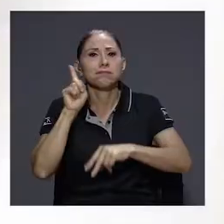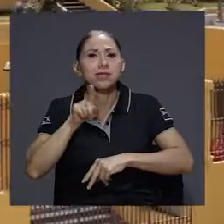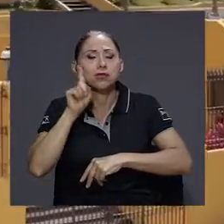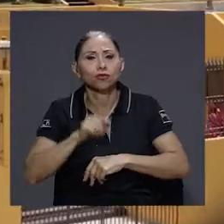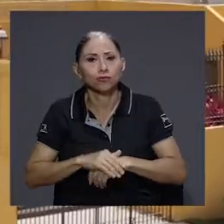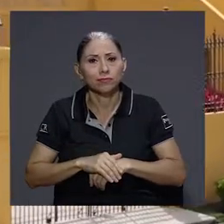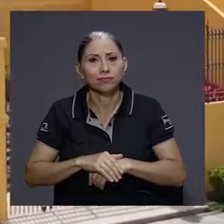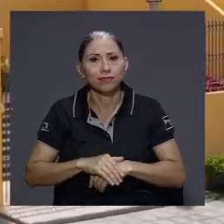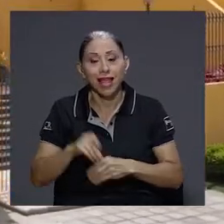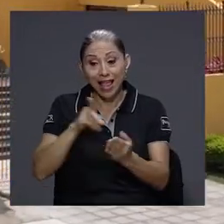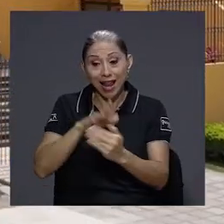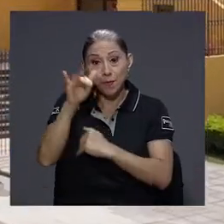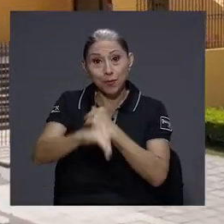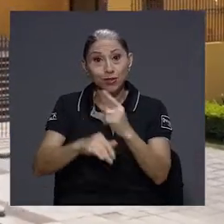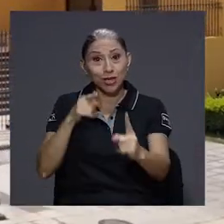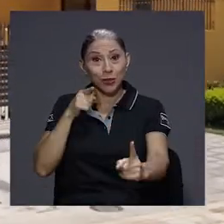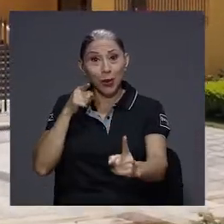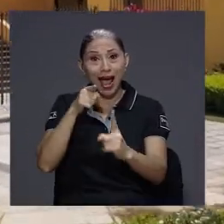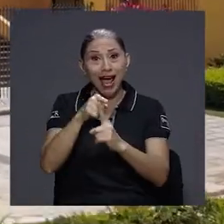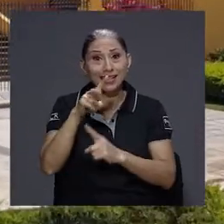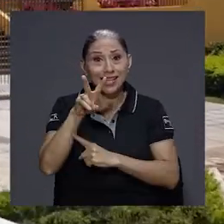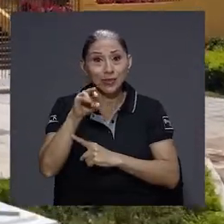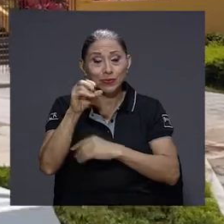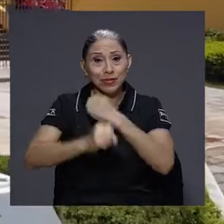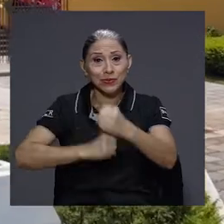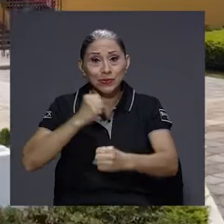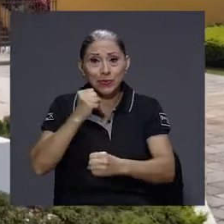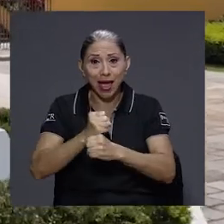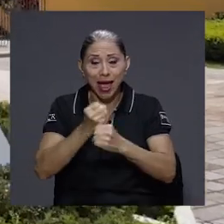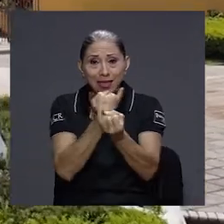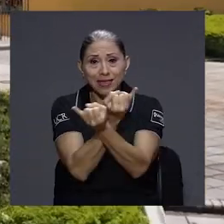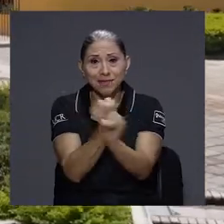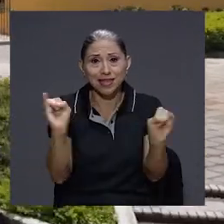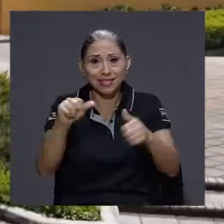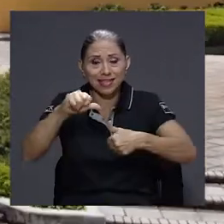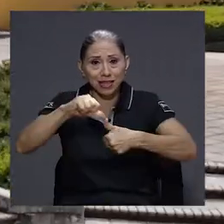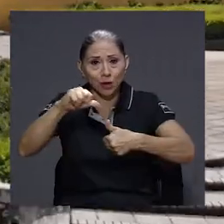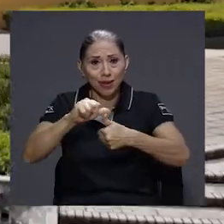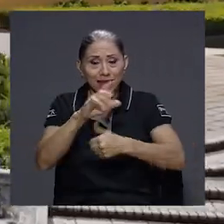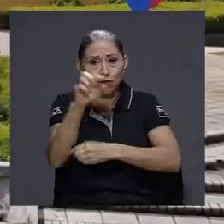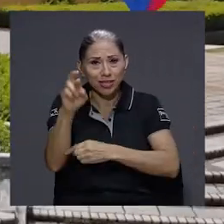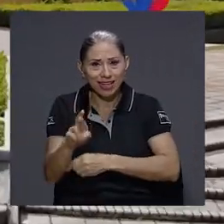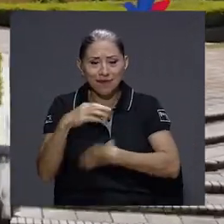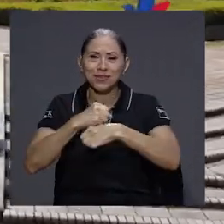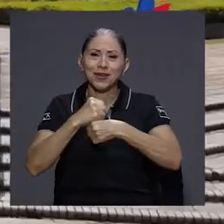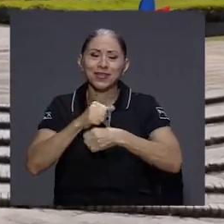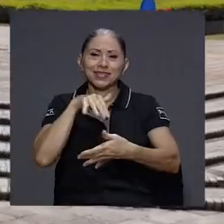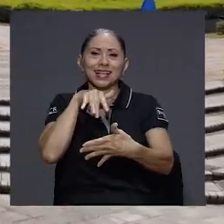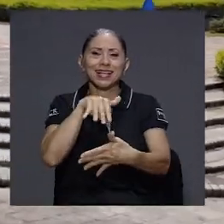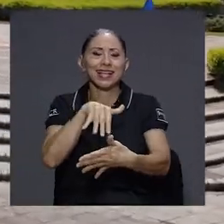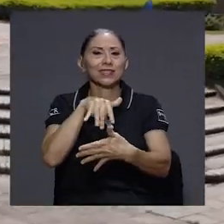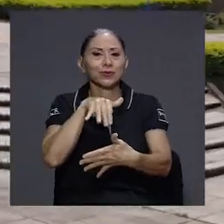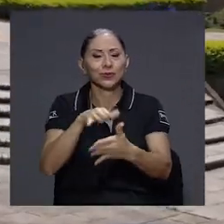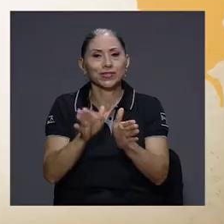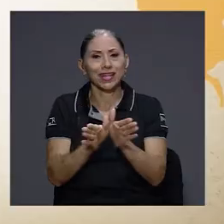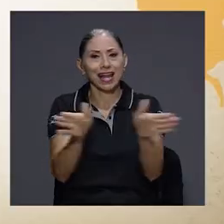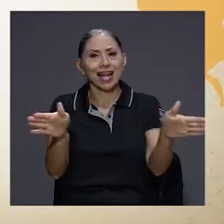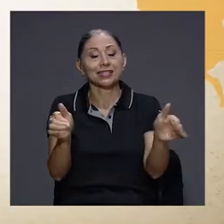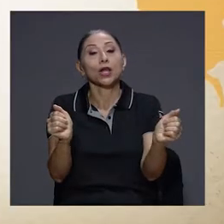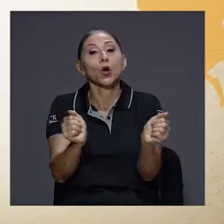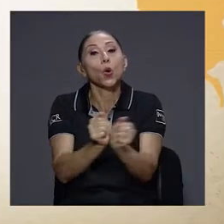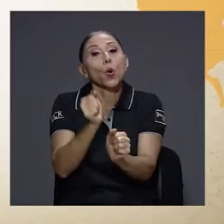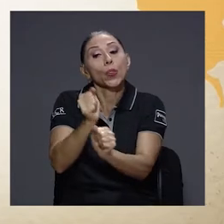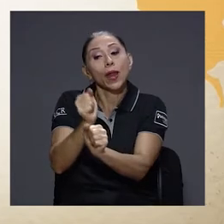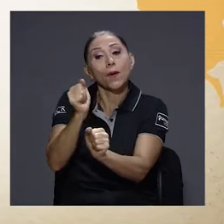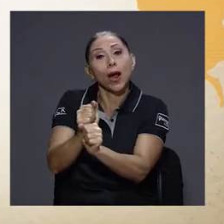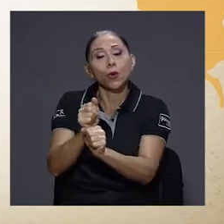El proyecto hacia el Bicentenario de la Independencia de Centroamérica y Costa Rica es ejecutado por la Escuela de Estudios Generales con el